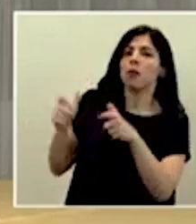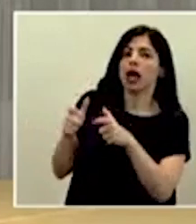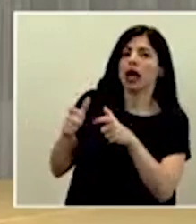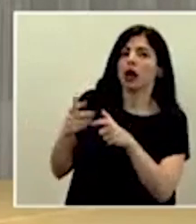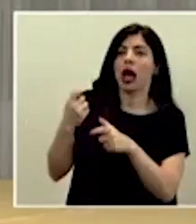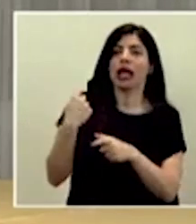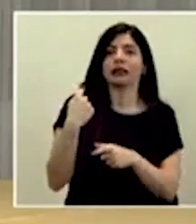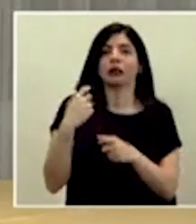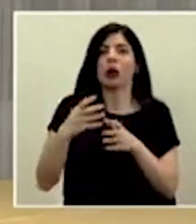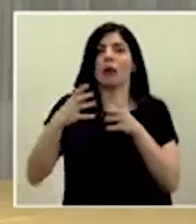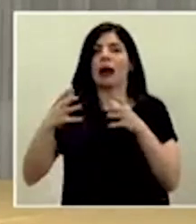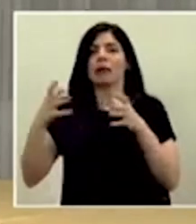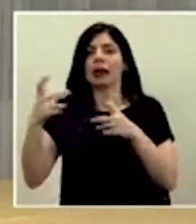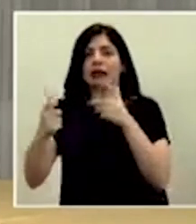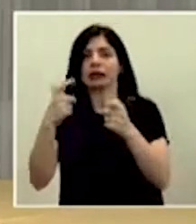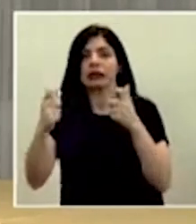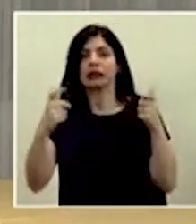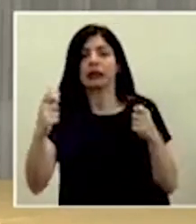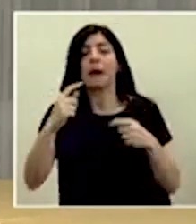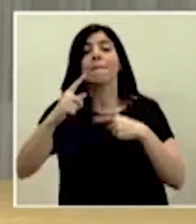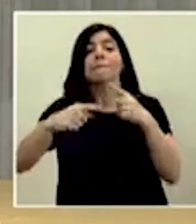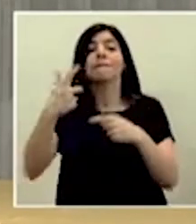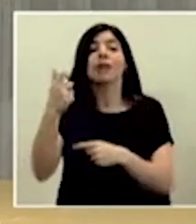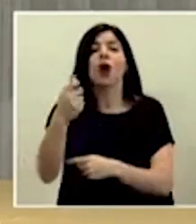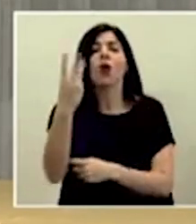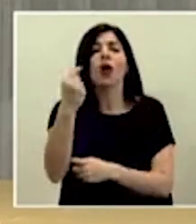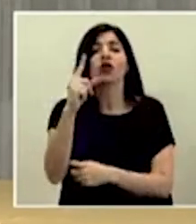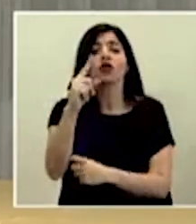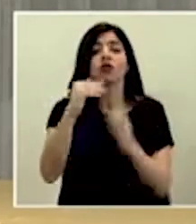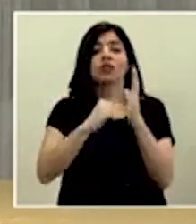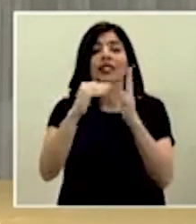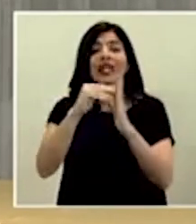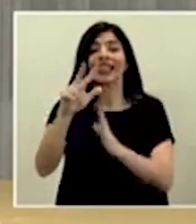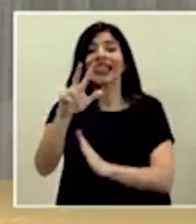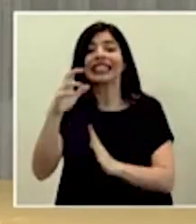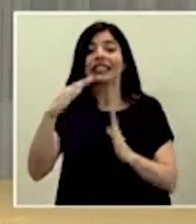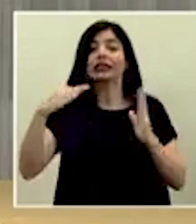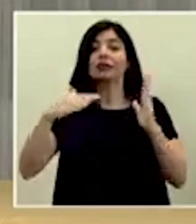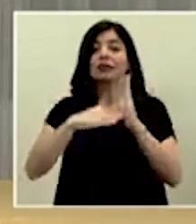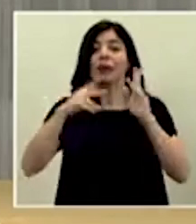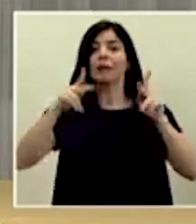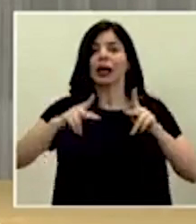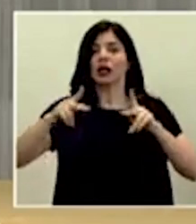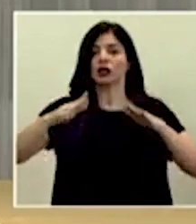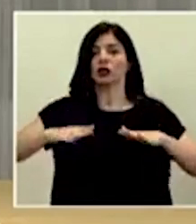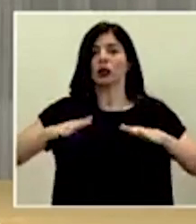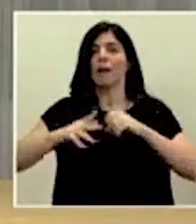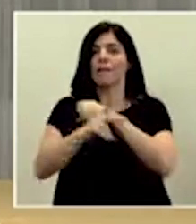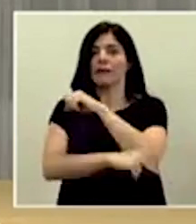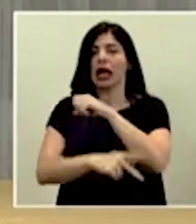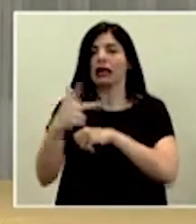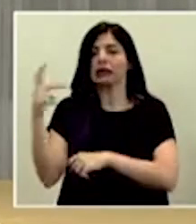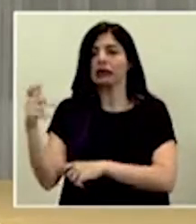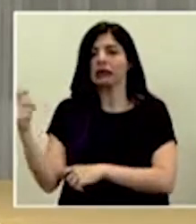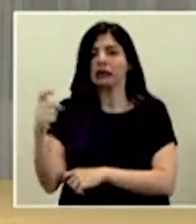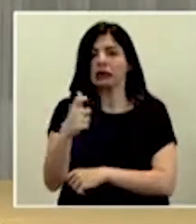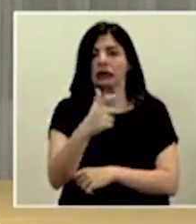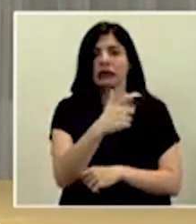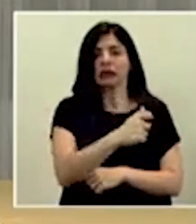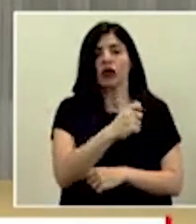que en años recientes. Vamos a vacunar a un millón trescientas mil personas en nuestro país contra la influenza.